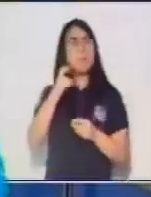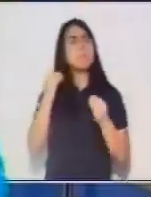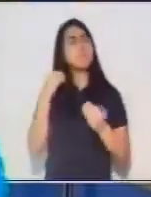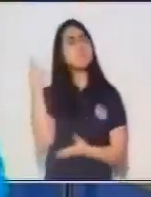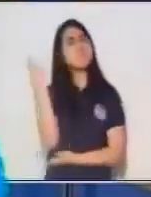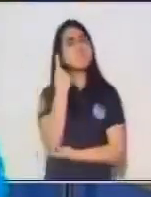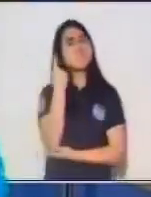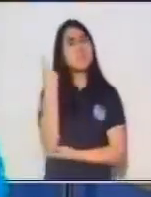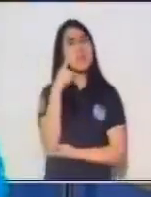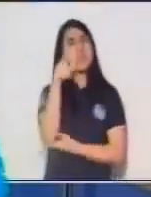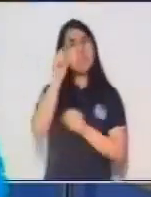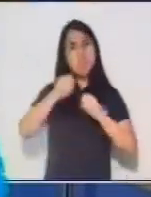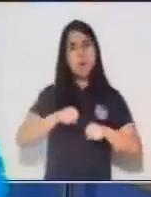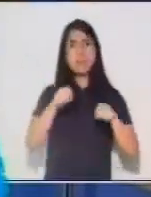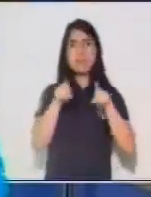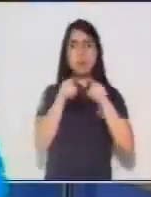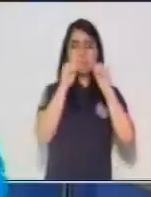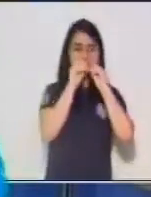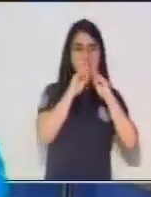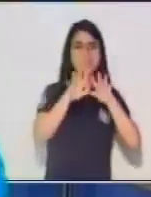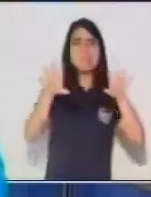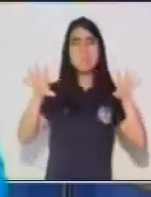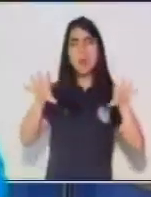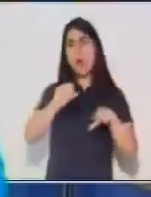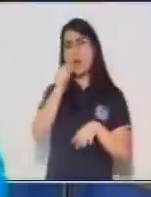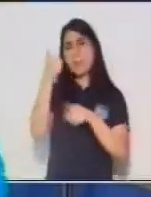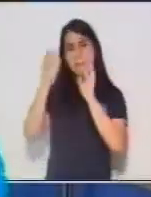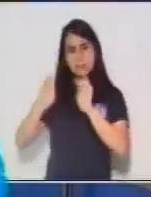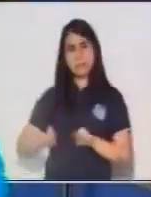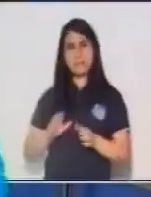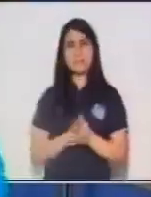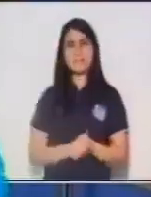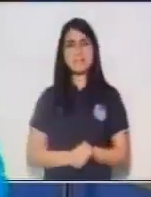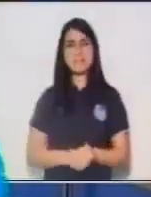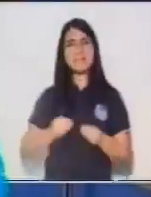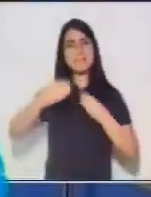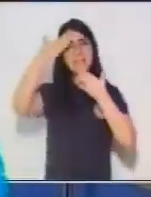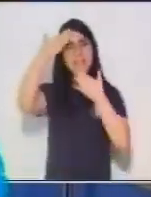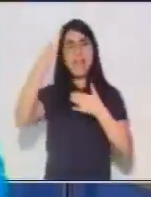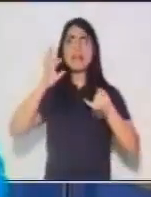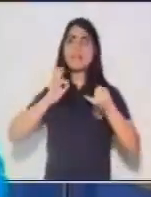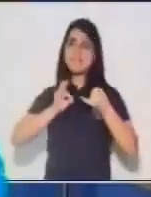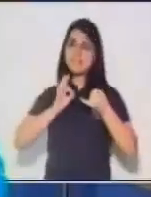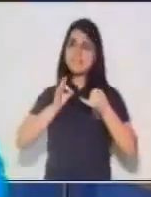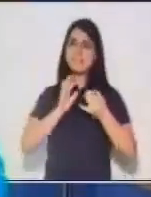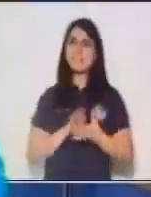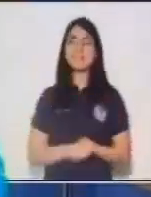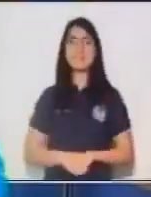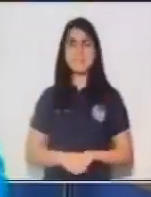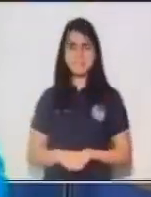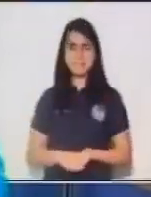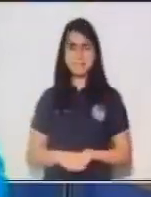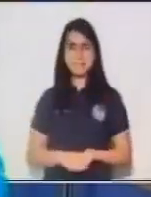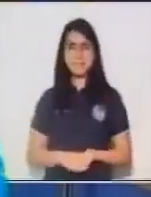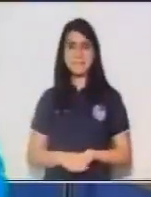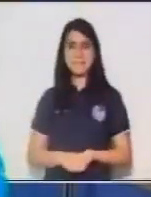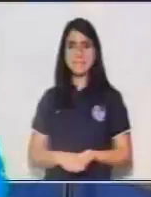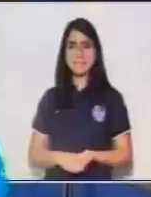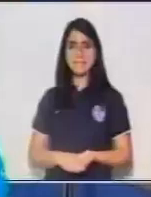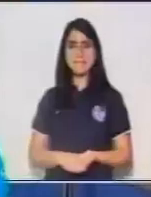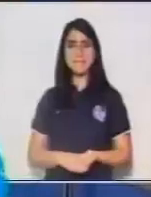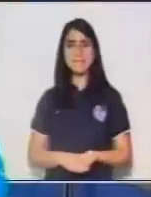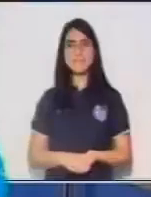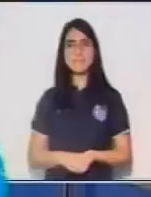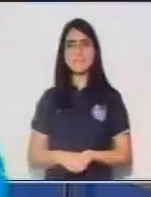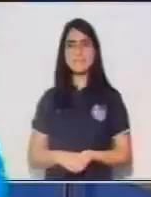compartas esta información con quienes te acompañan en casa. Agradecemos a su Bendy la colaboración en la interpretación de